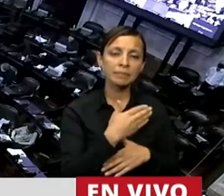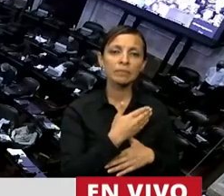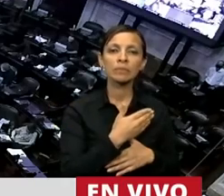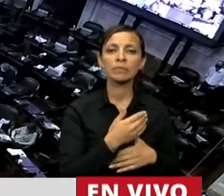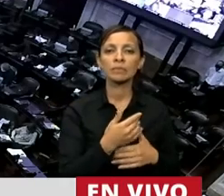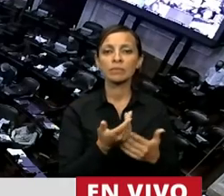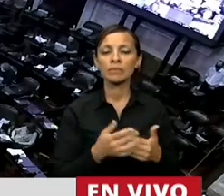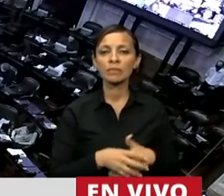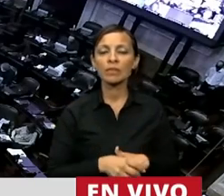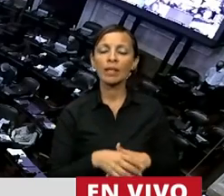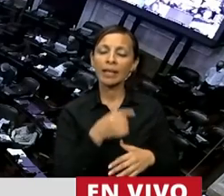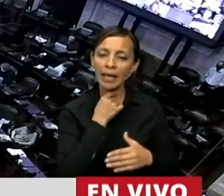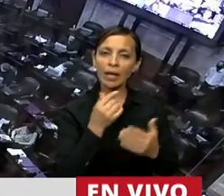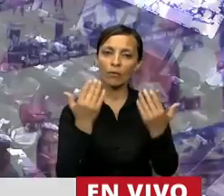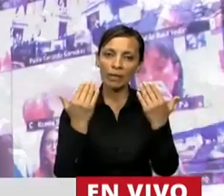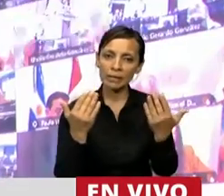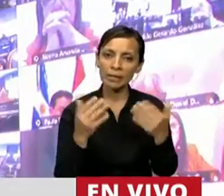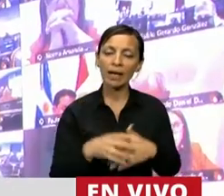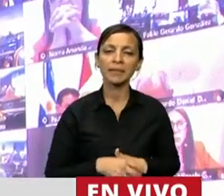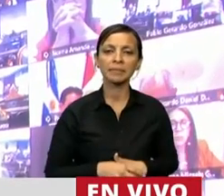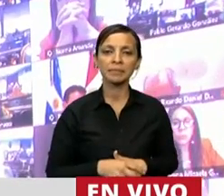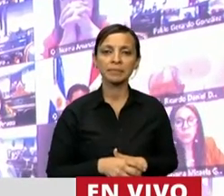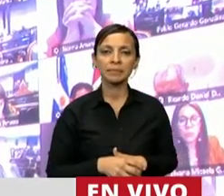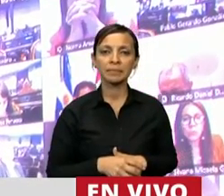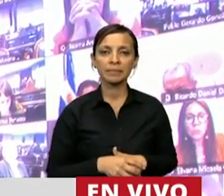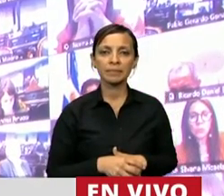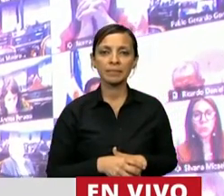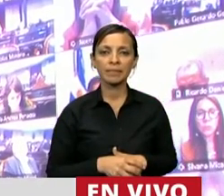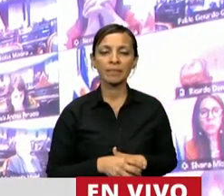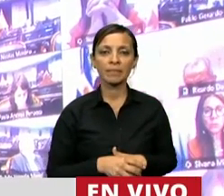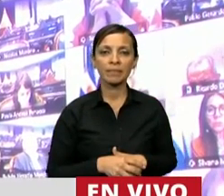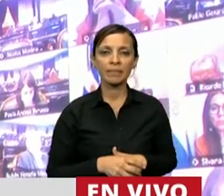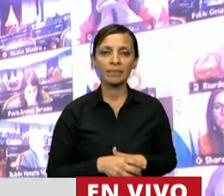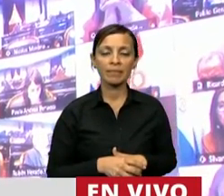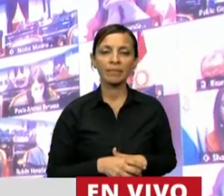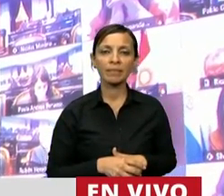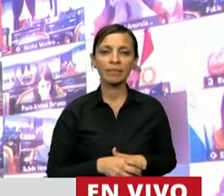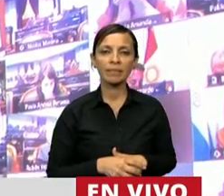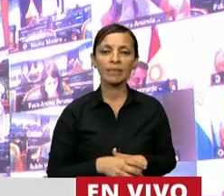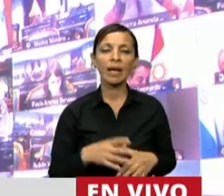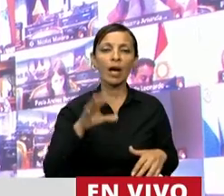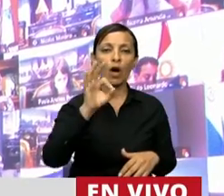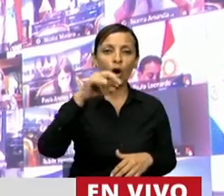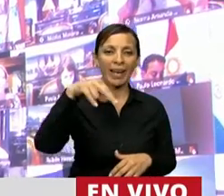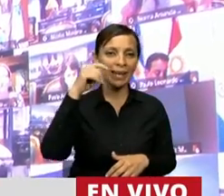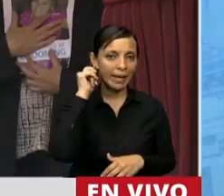quiero felicitar, señor presidente, a la ONG